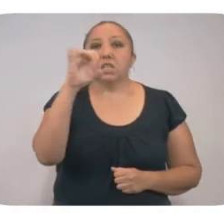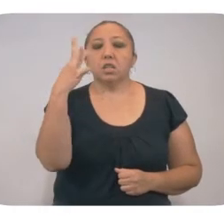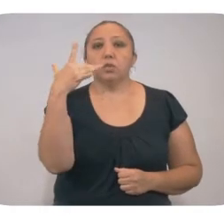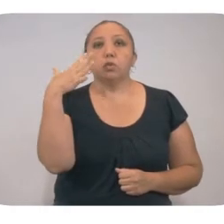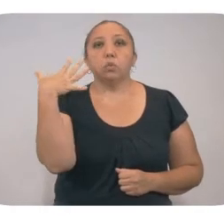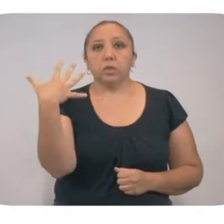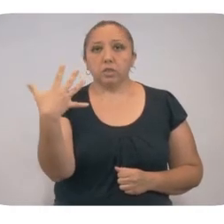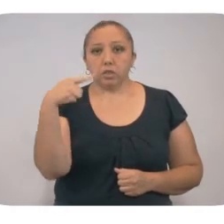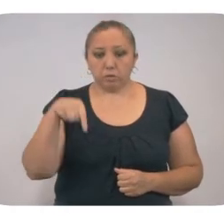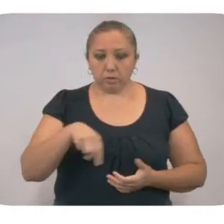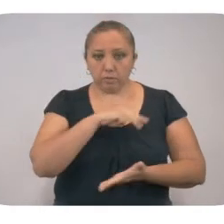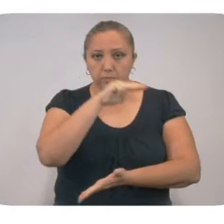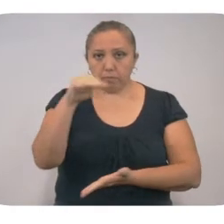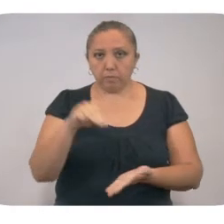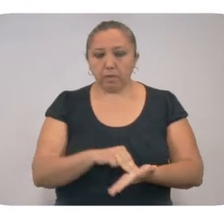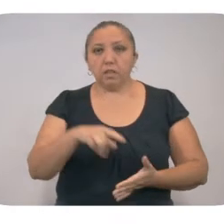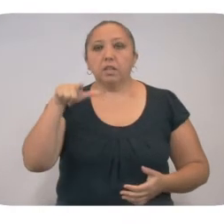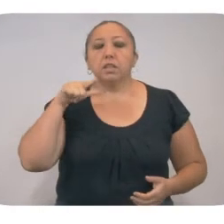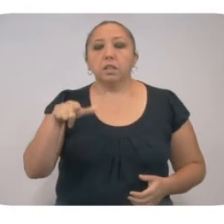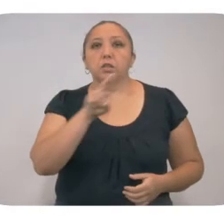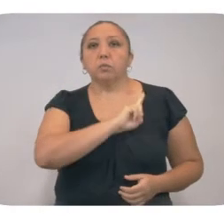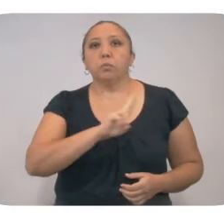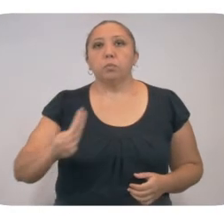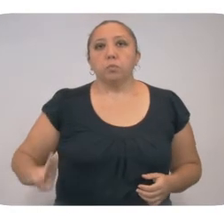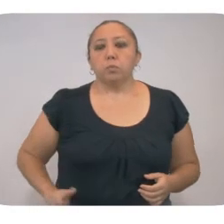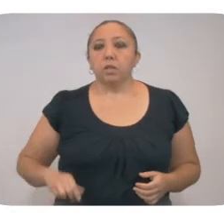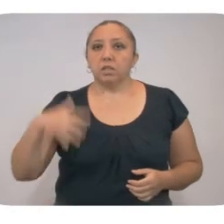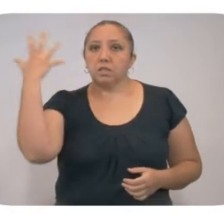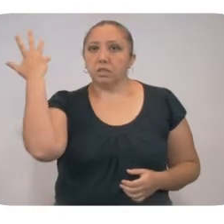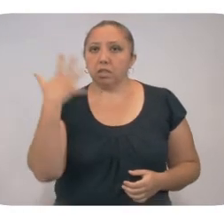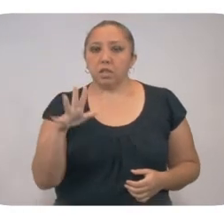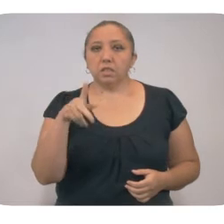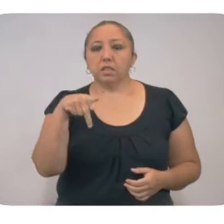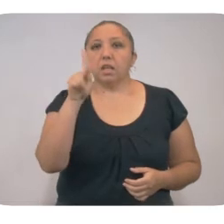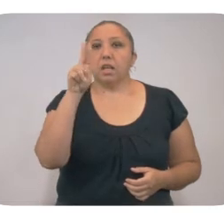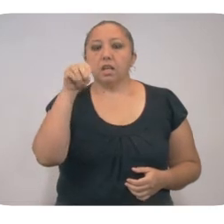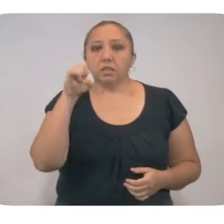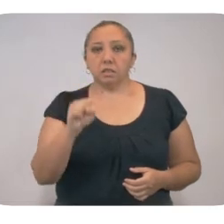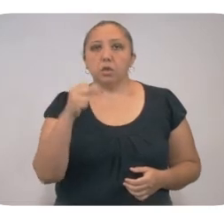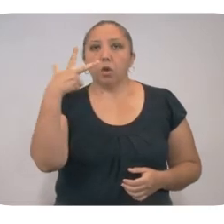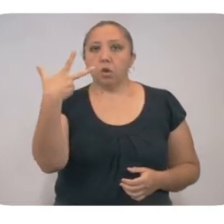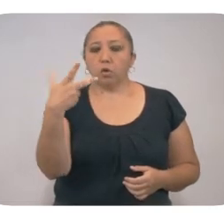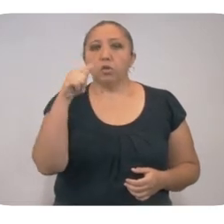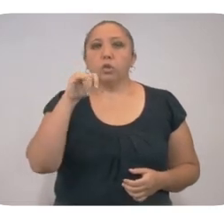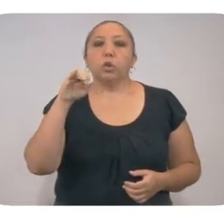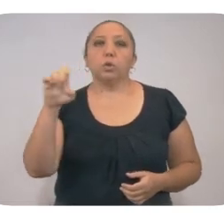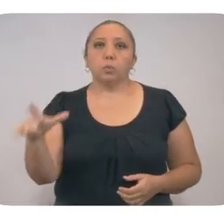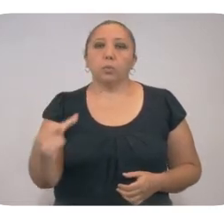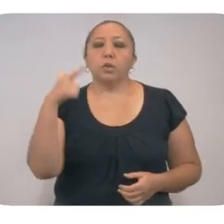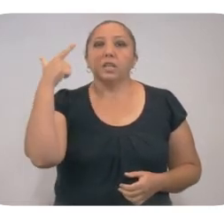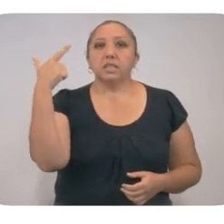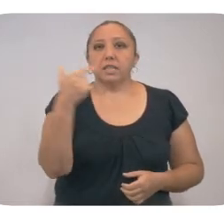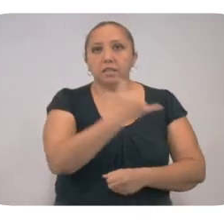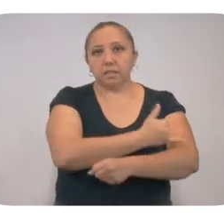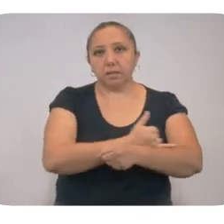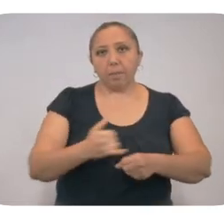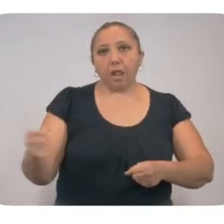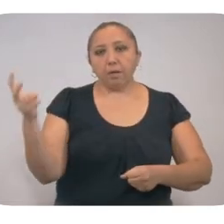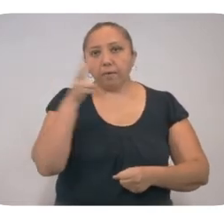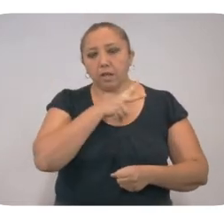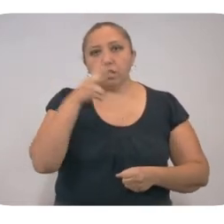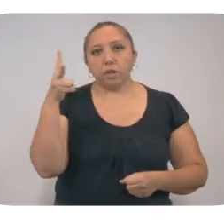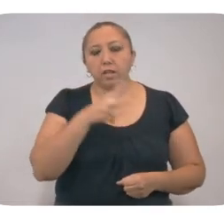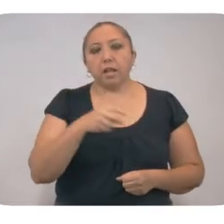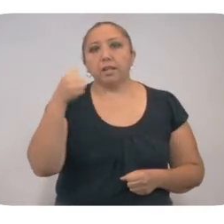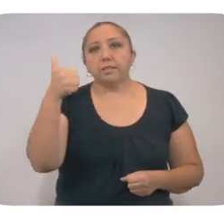155 en Mérida, 17 en Umán, 10 en Canacín, 8 en Ticul, 7 en Isamal y Valladolid,